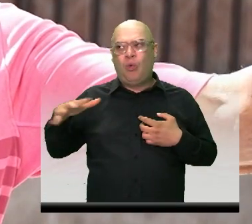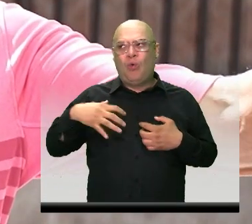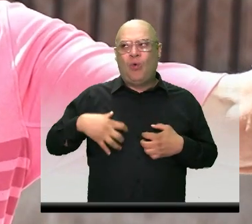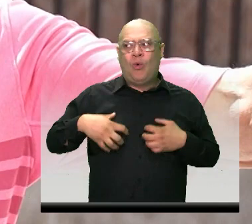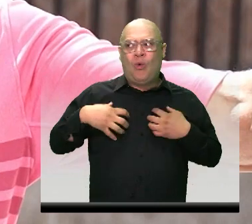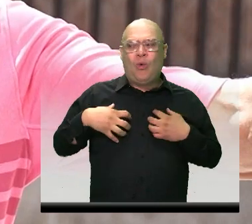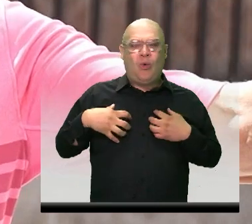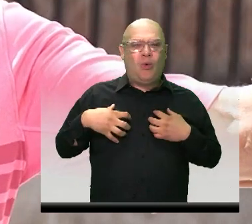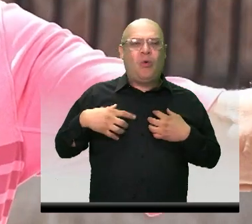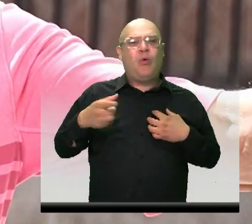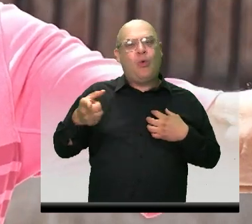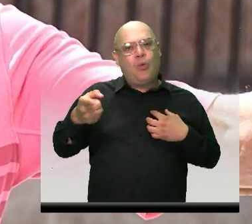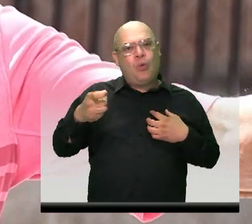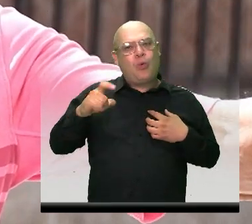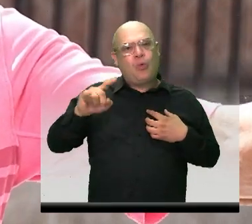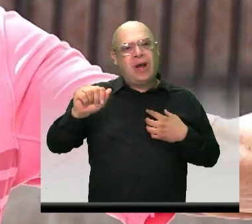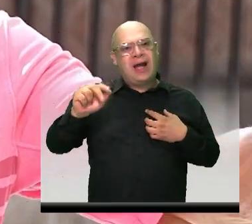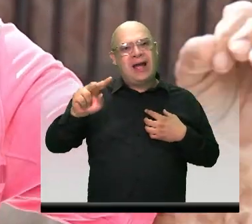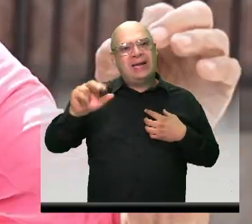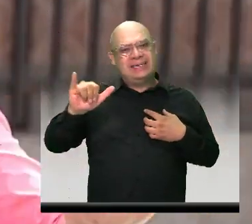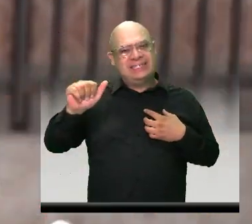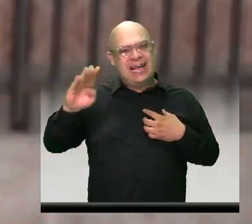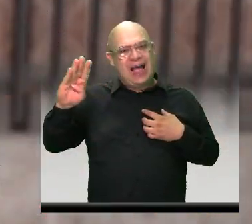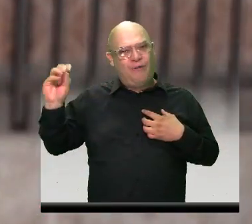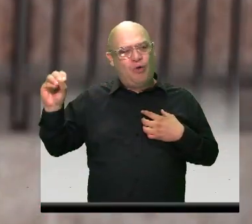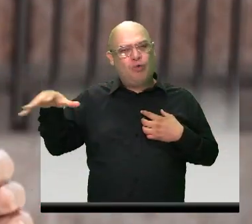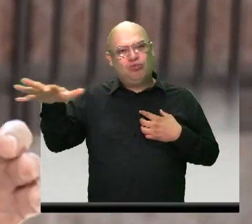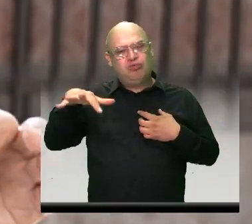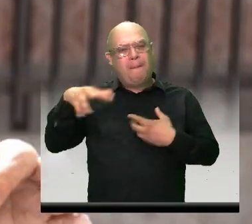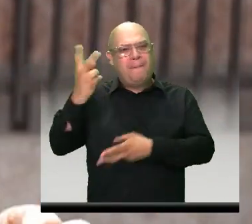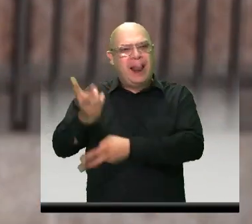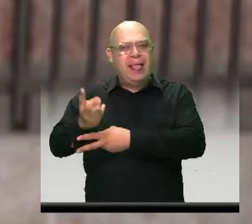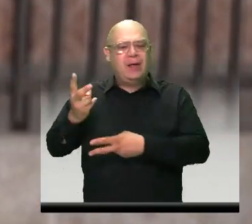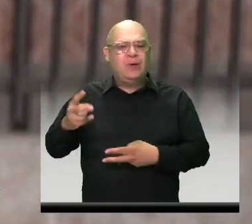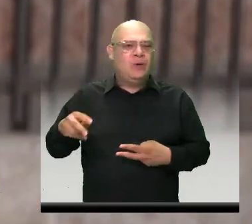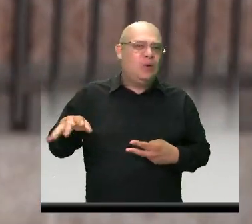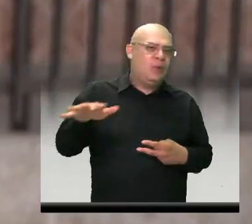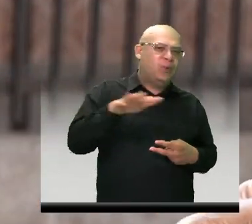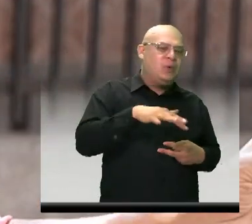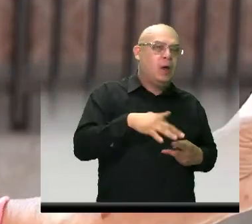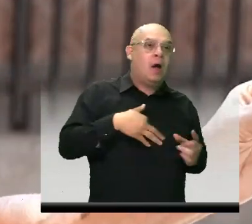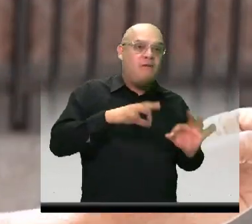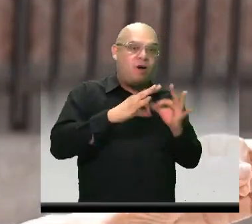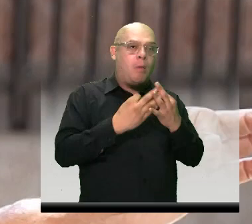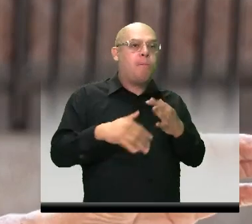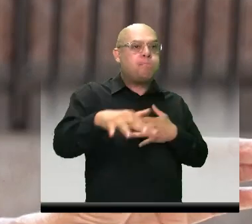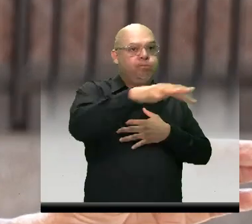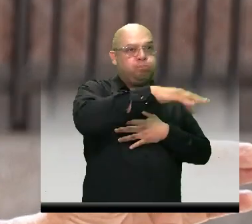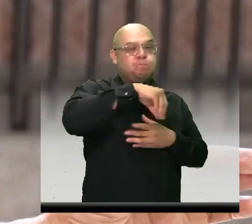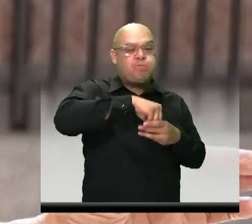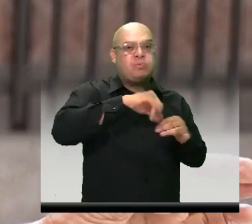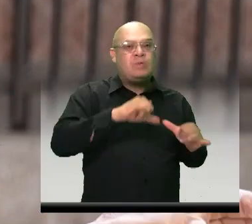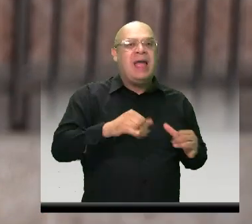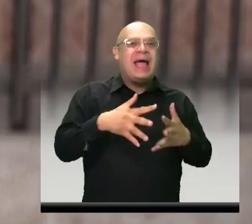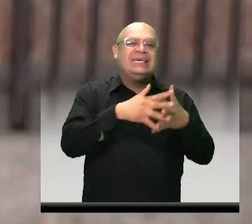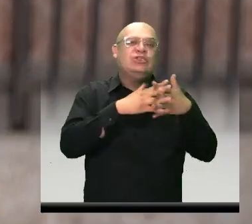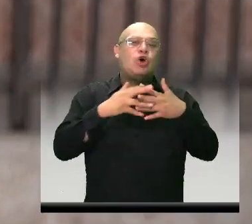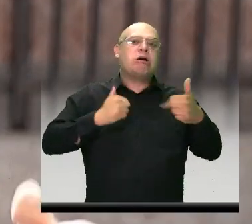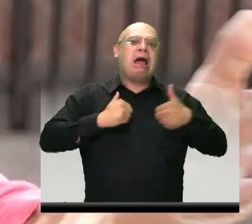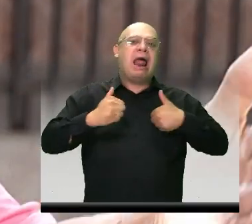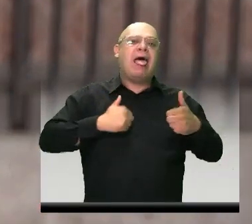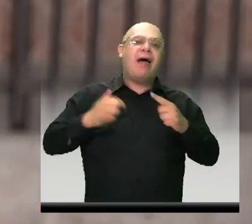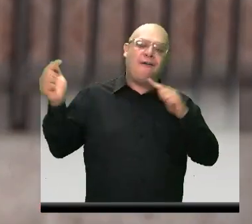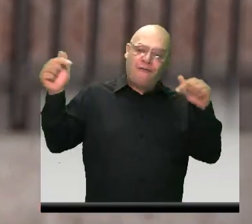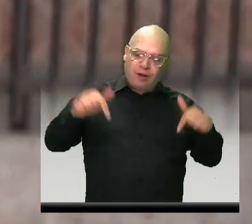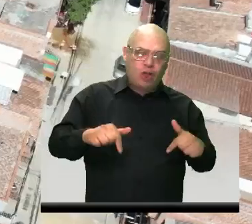que el Cerro de las Luces. Itagüí es increíble. Inclusive tengo familiares que han venido de Estados Unidos y Canadá y no conocen